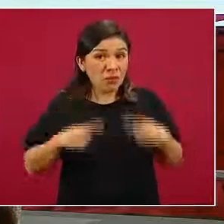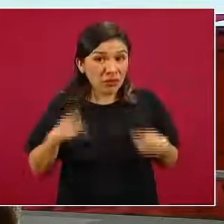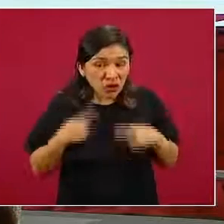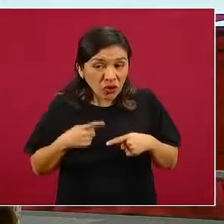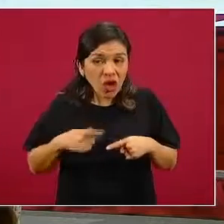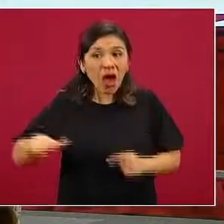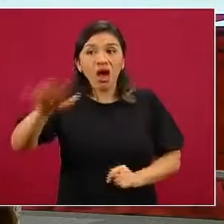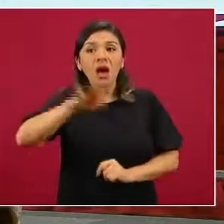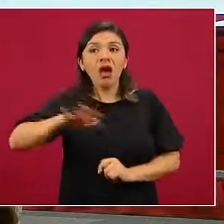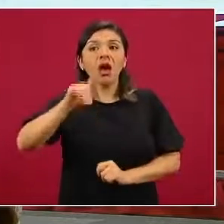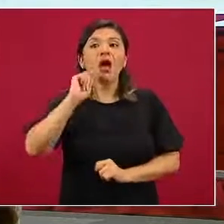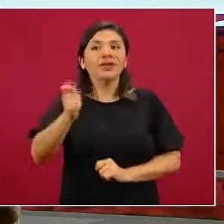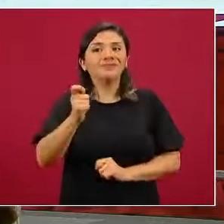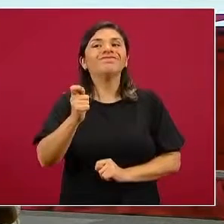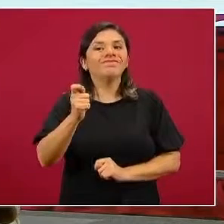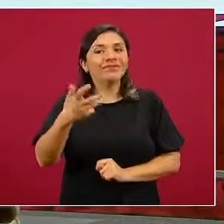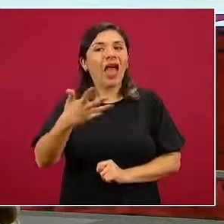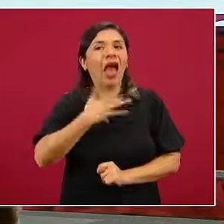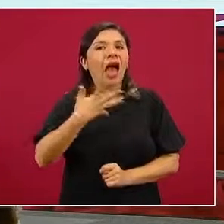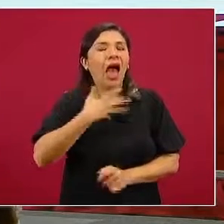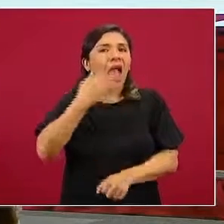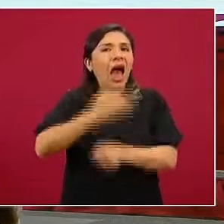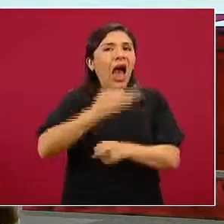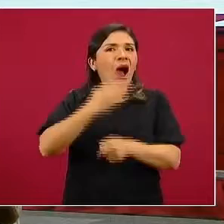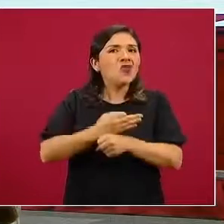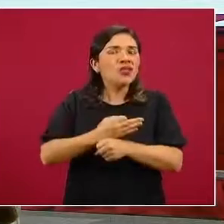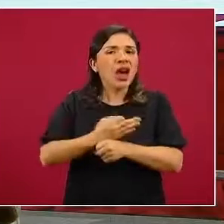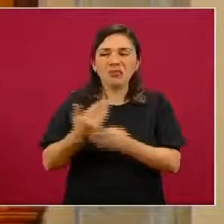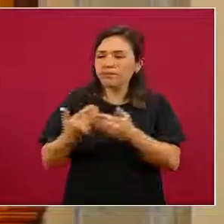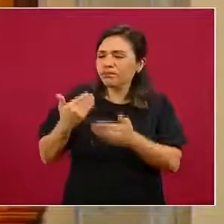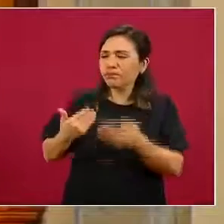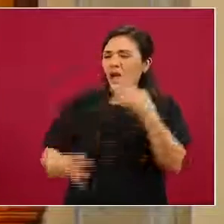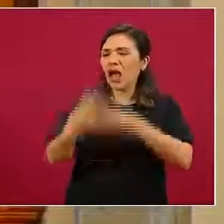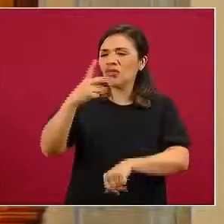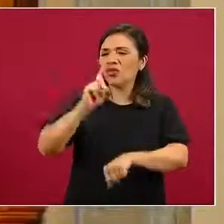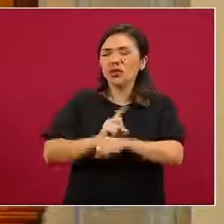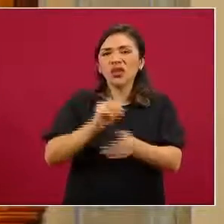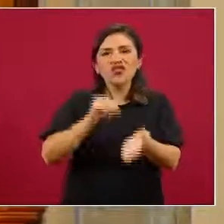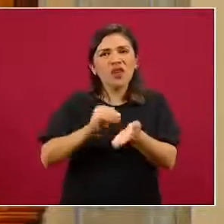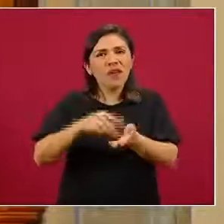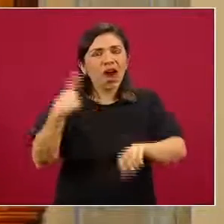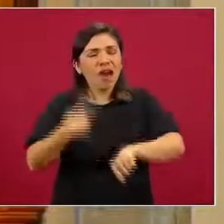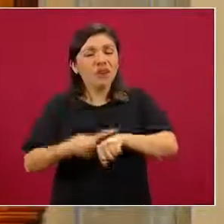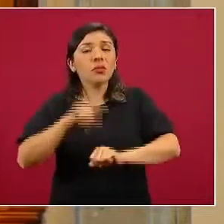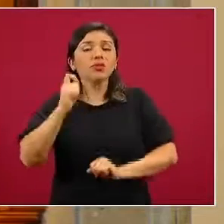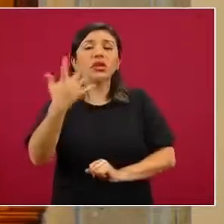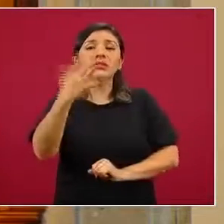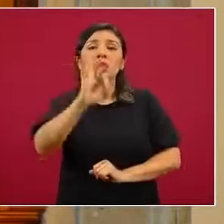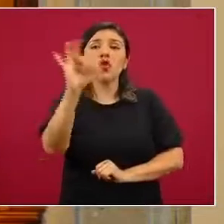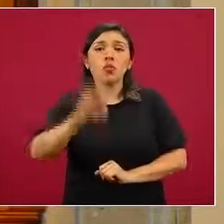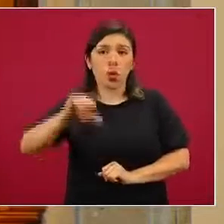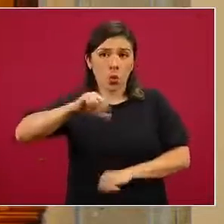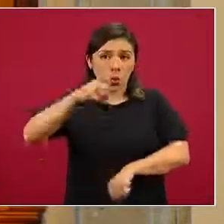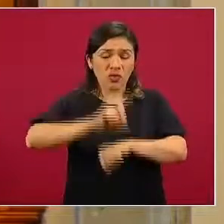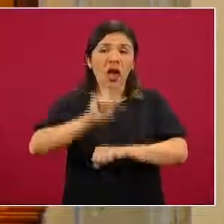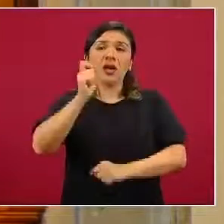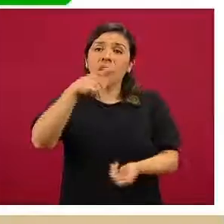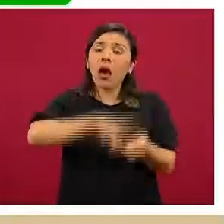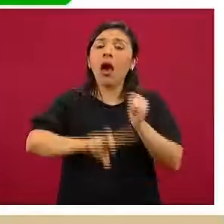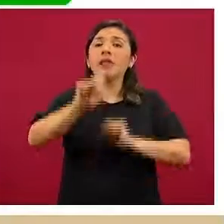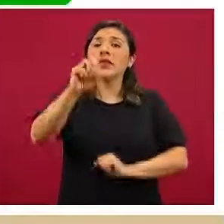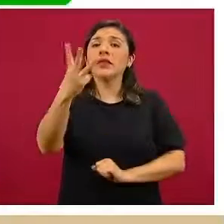aquellas personas que representan la epidemia activa en México, 5 por ciento para el día de hoy, son 33 mil